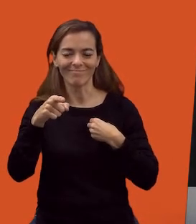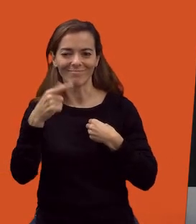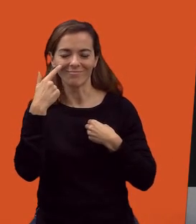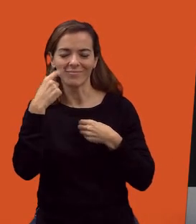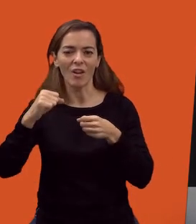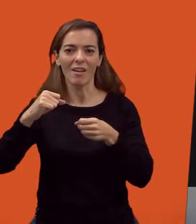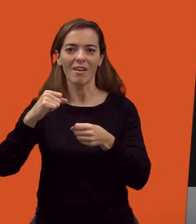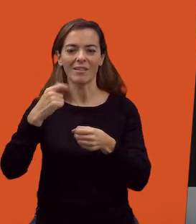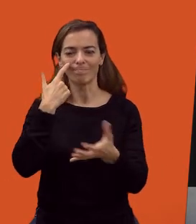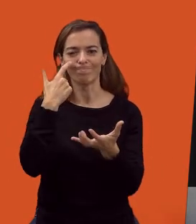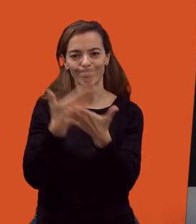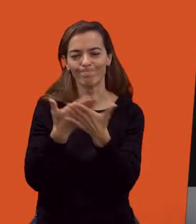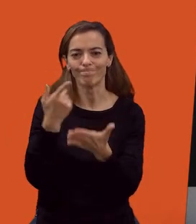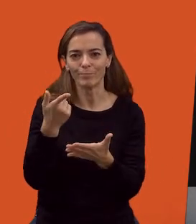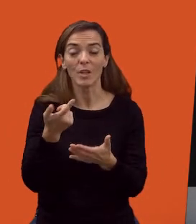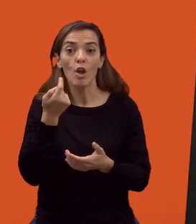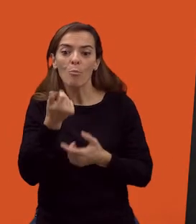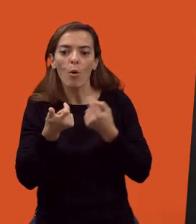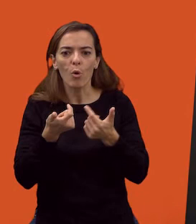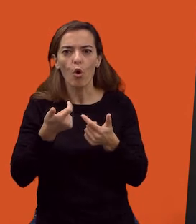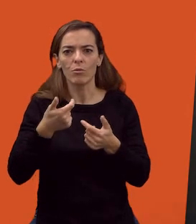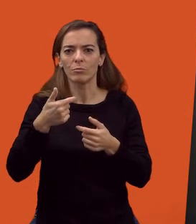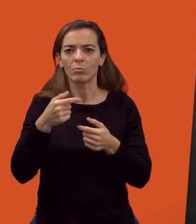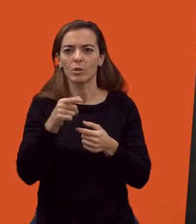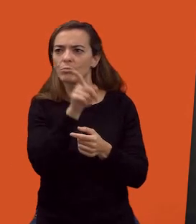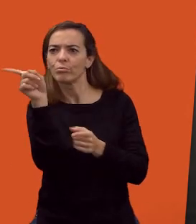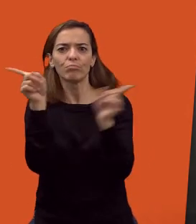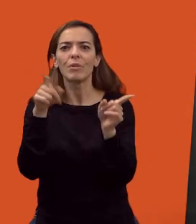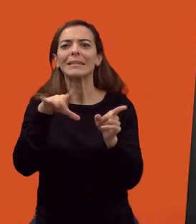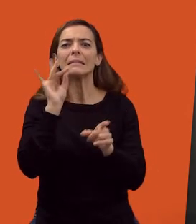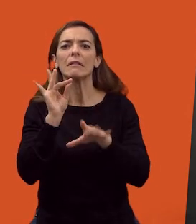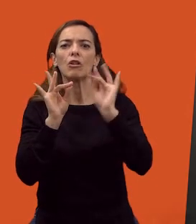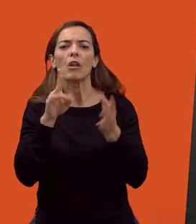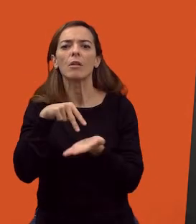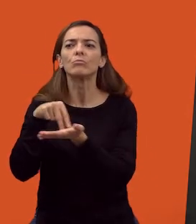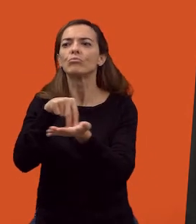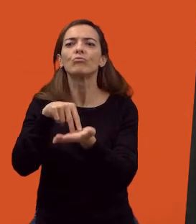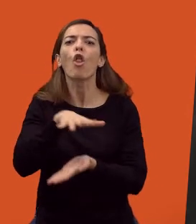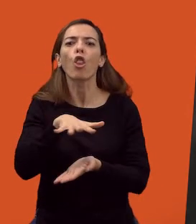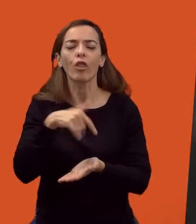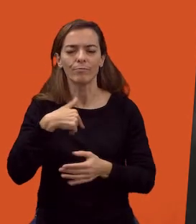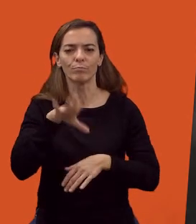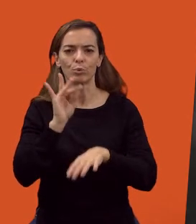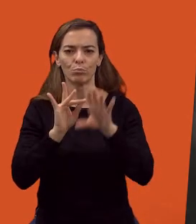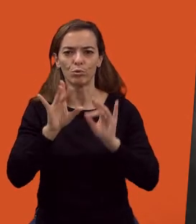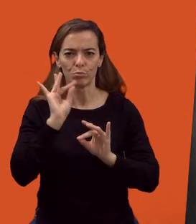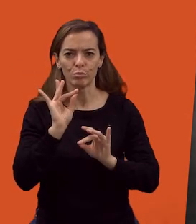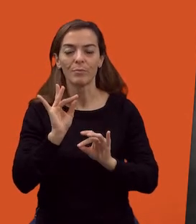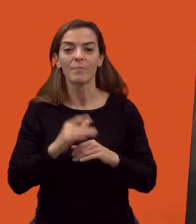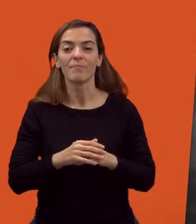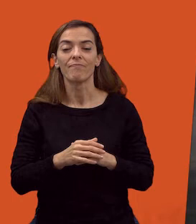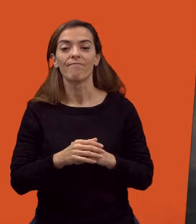ir buscando y de ir seleccionando dónde nos posicionamos. Entonces, hay un